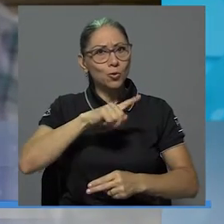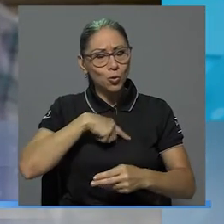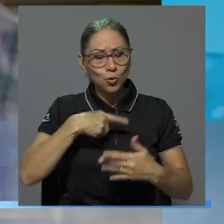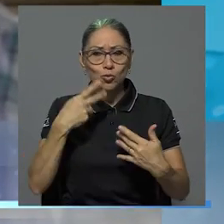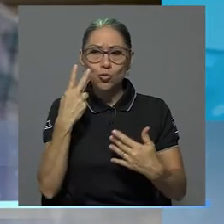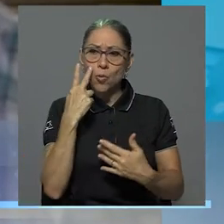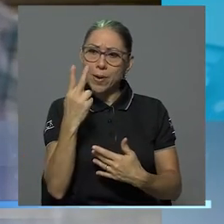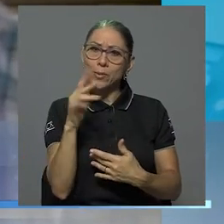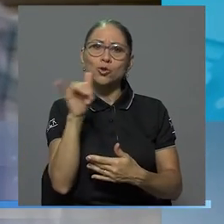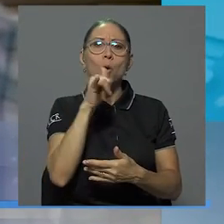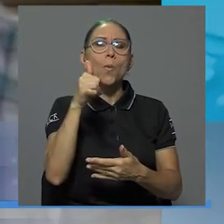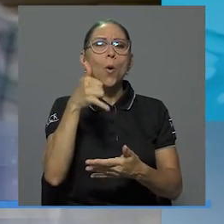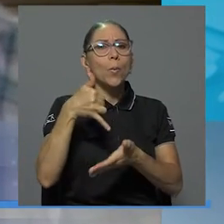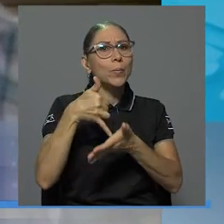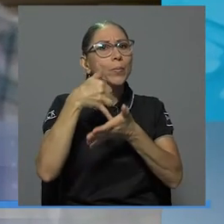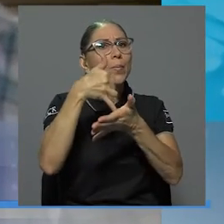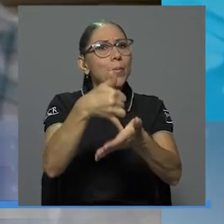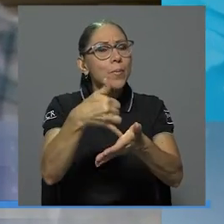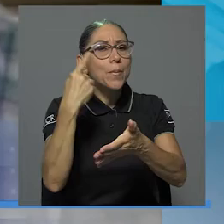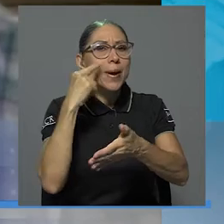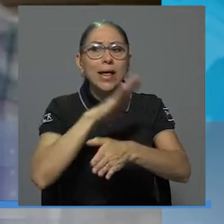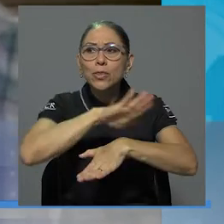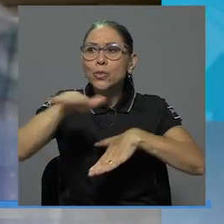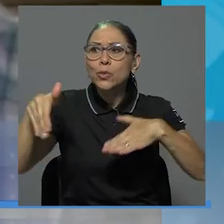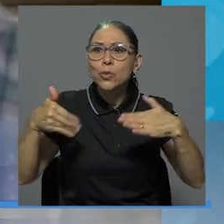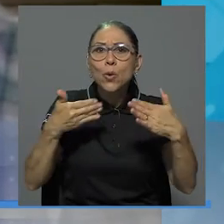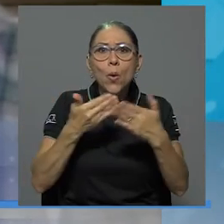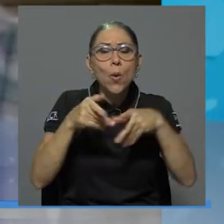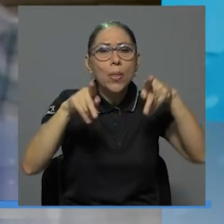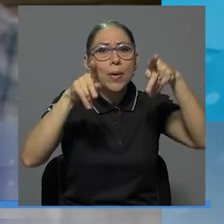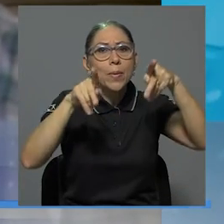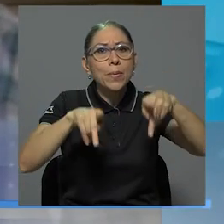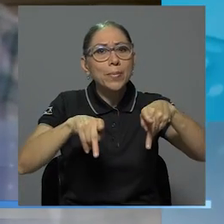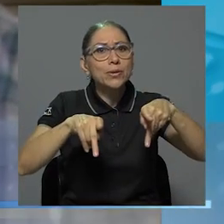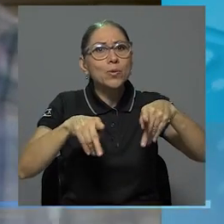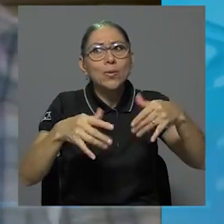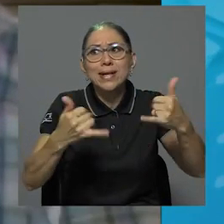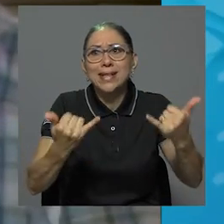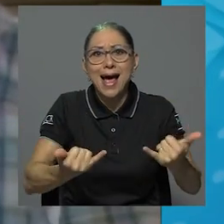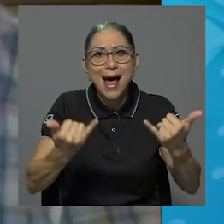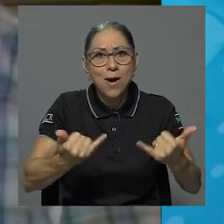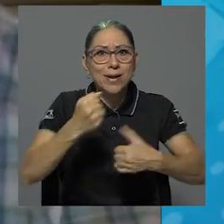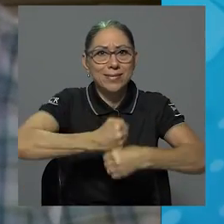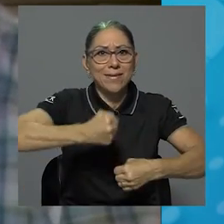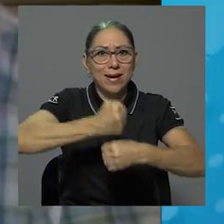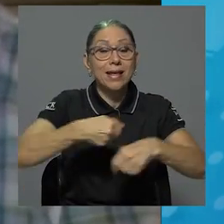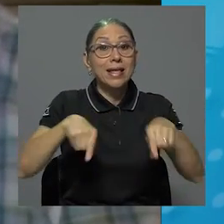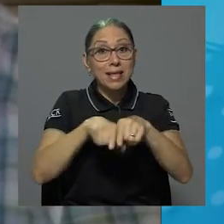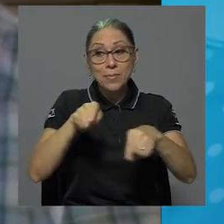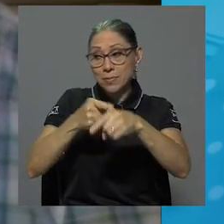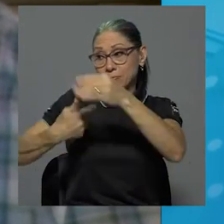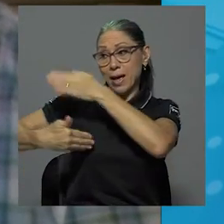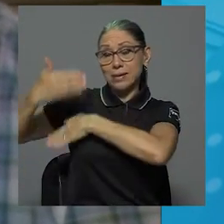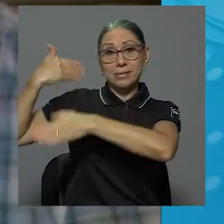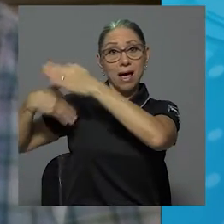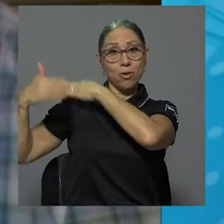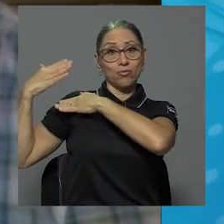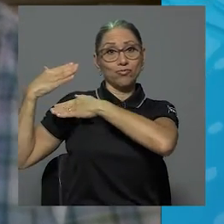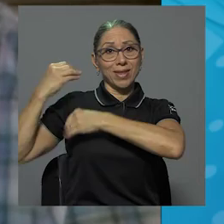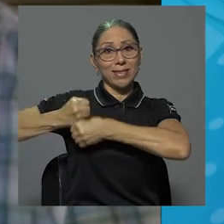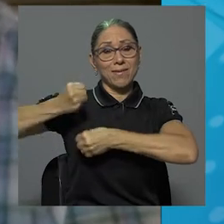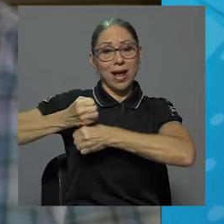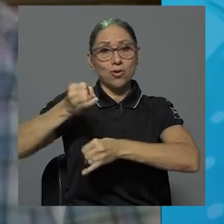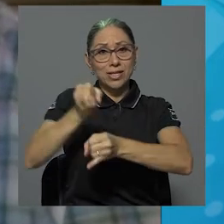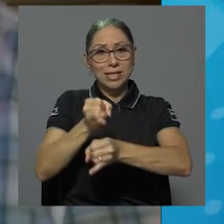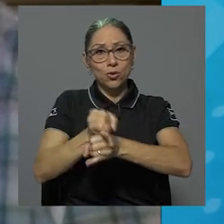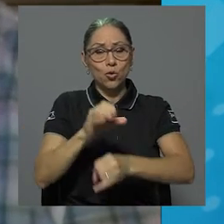reconocimiento al colectivo presente, pero también al pasado del Instituto Clodomiro Picado. Ya estamos